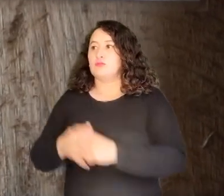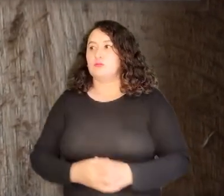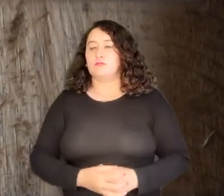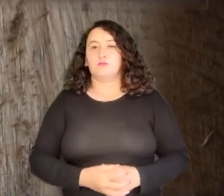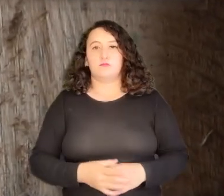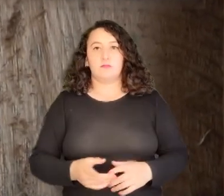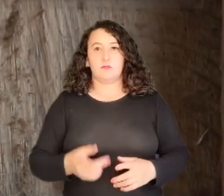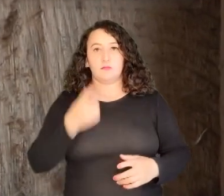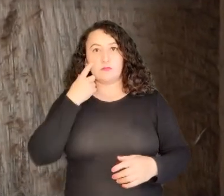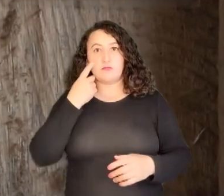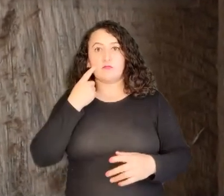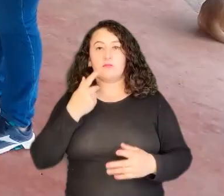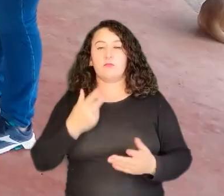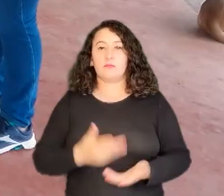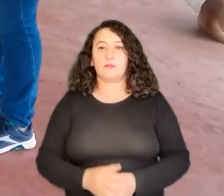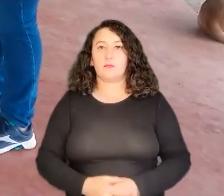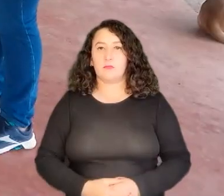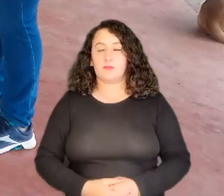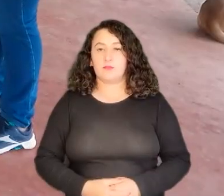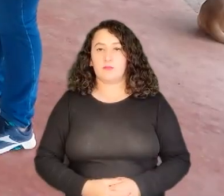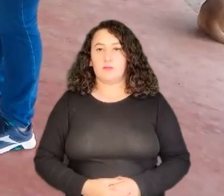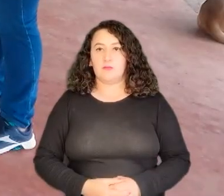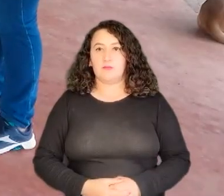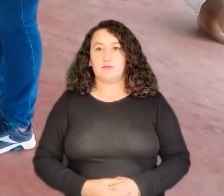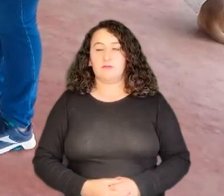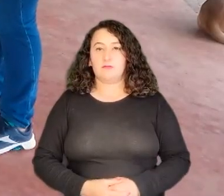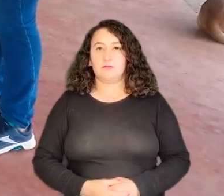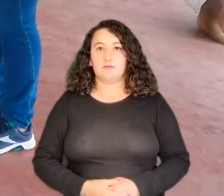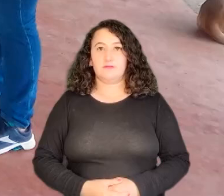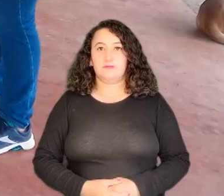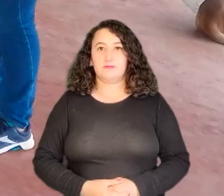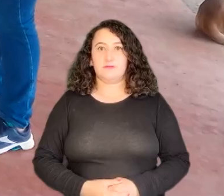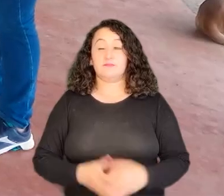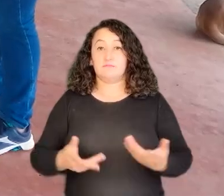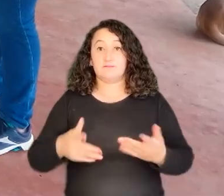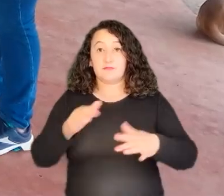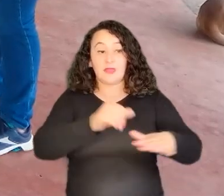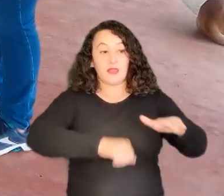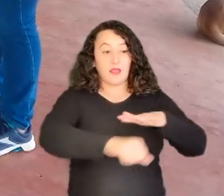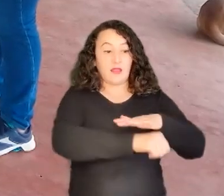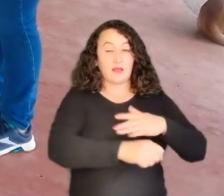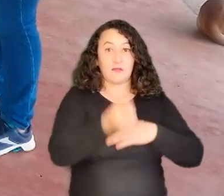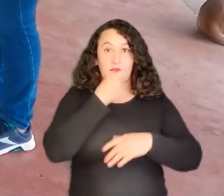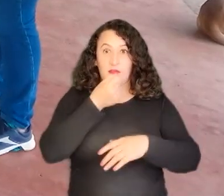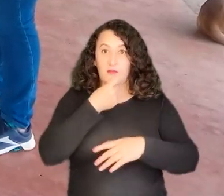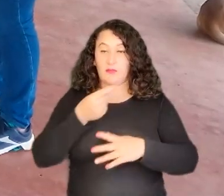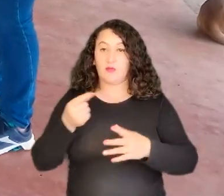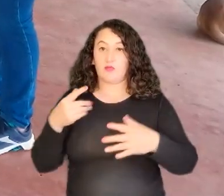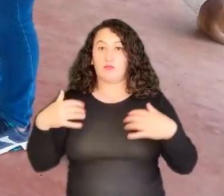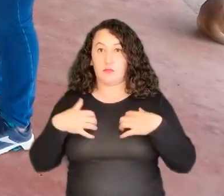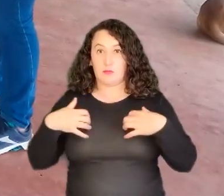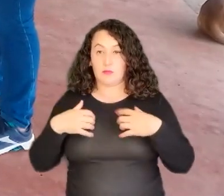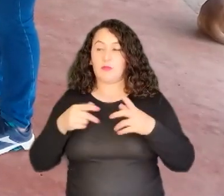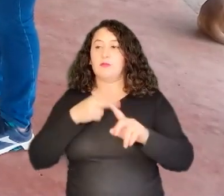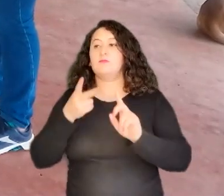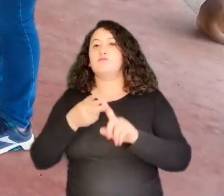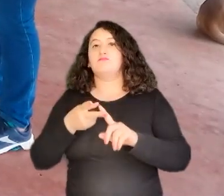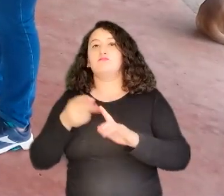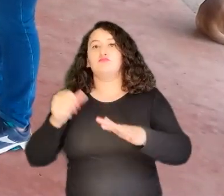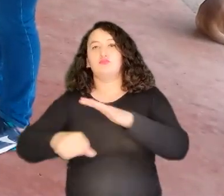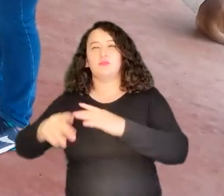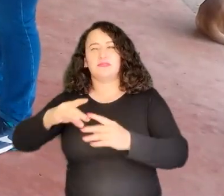veterinarios e insumos, en la cual vamos a dejar el área de medicamentos veterinarios, áreas de sales y